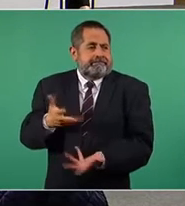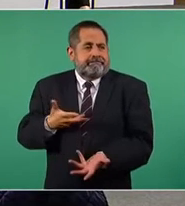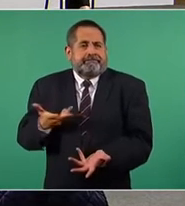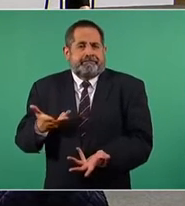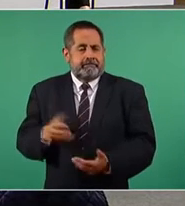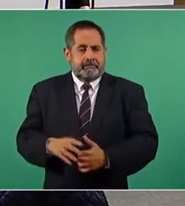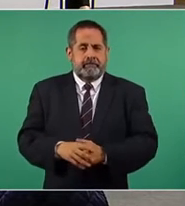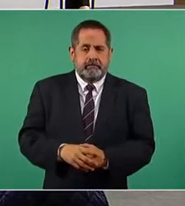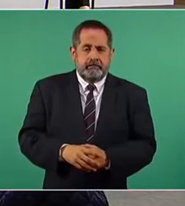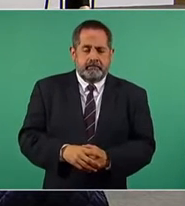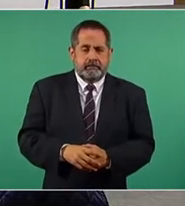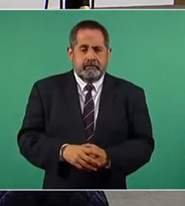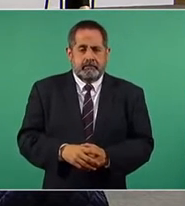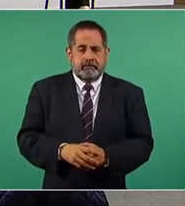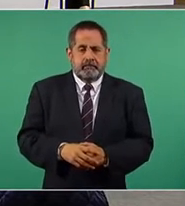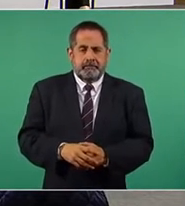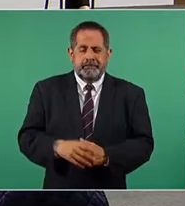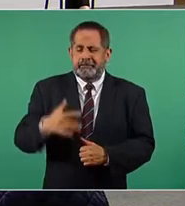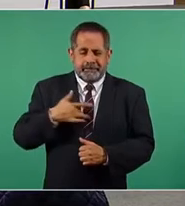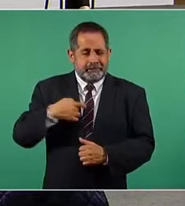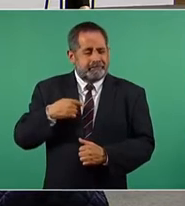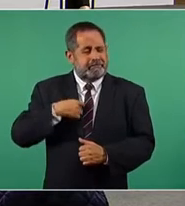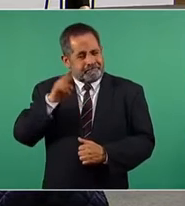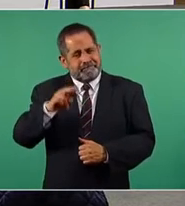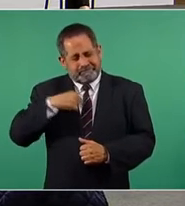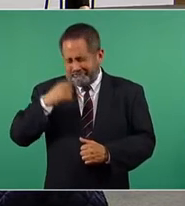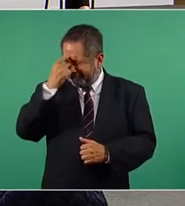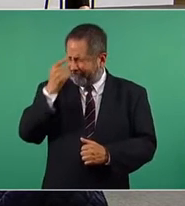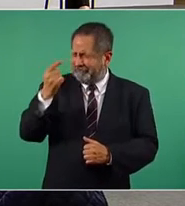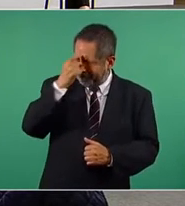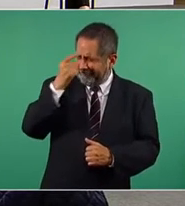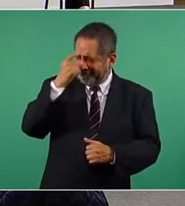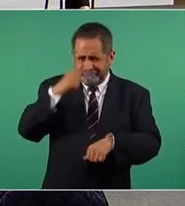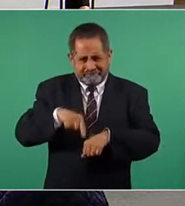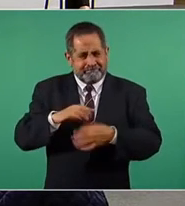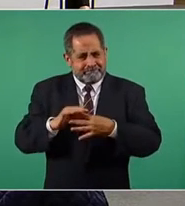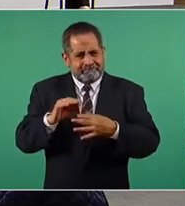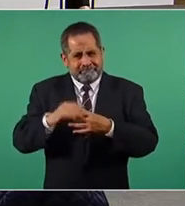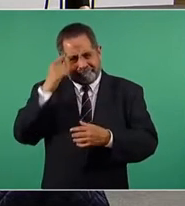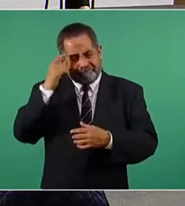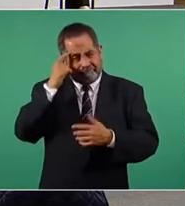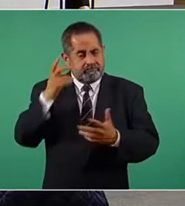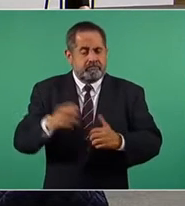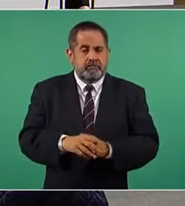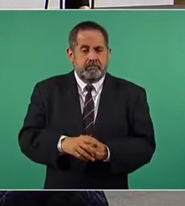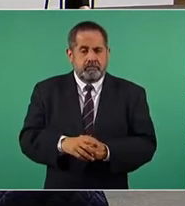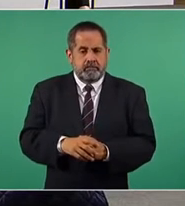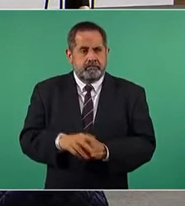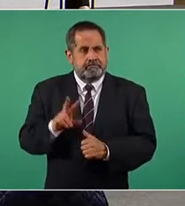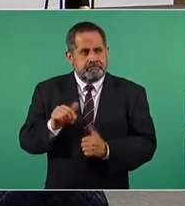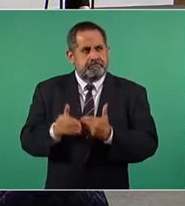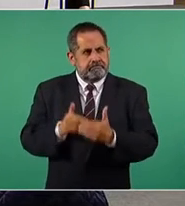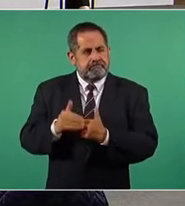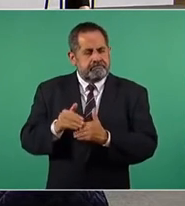Me paso bastante tiempo, ya voy avanzando,